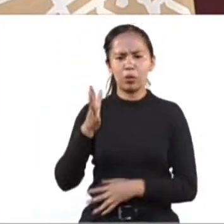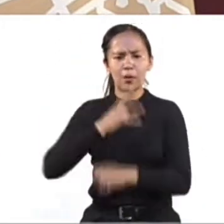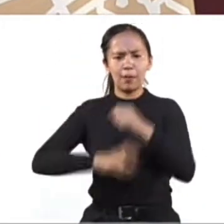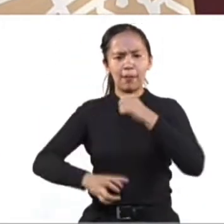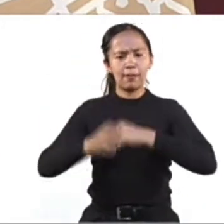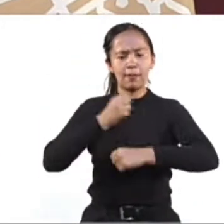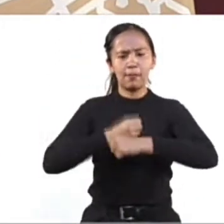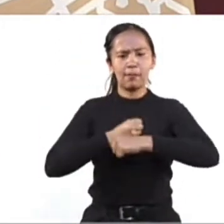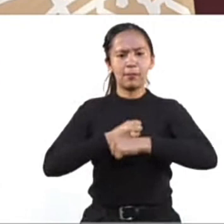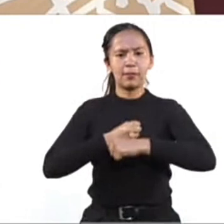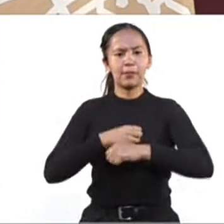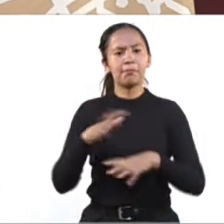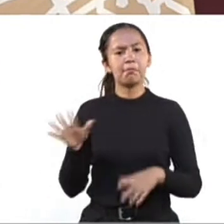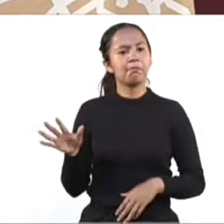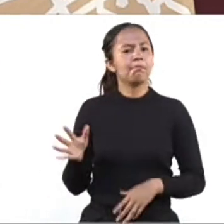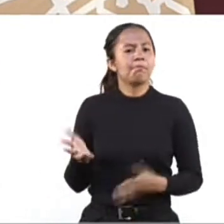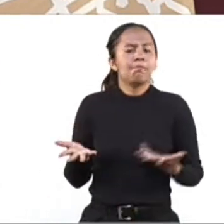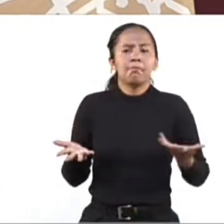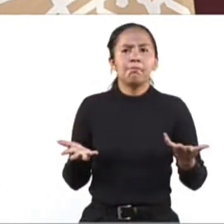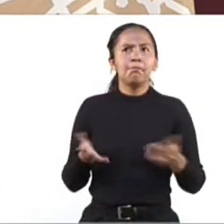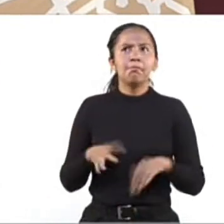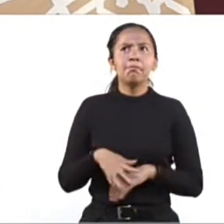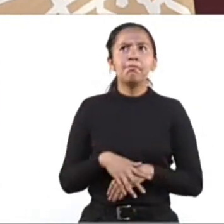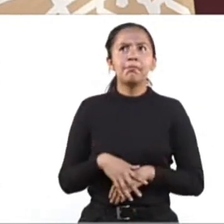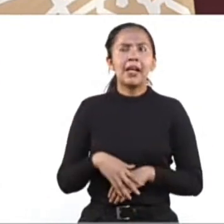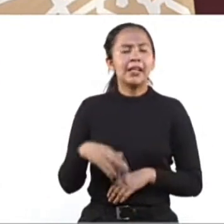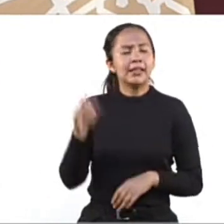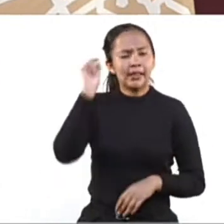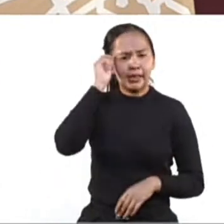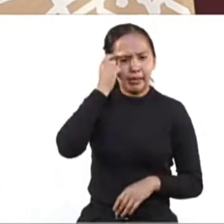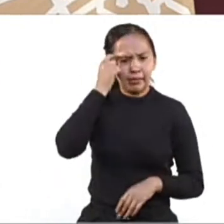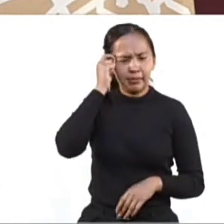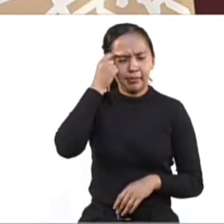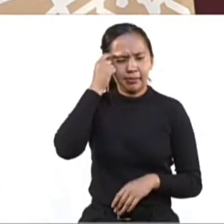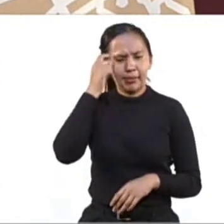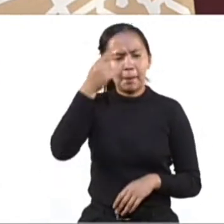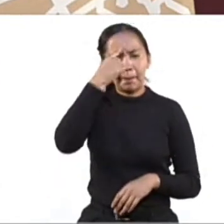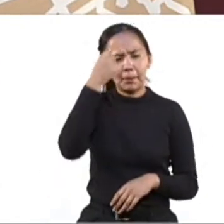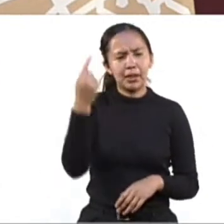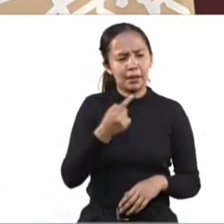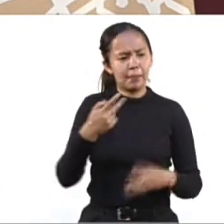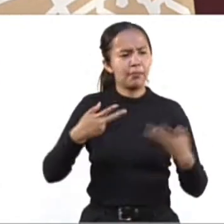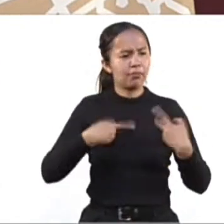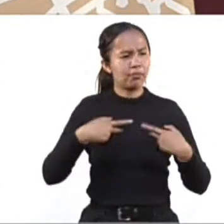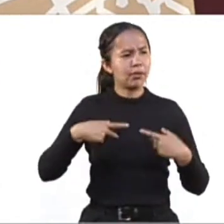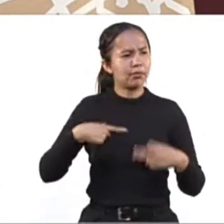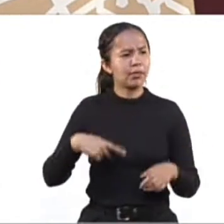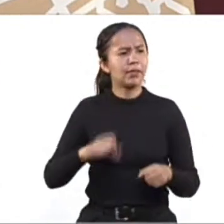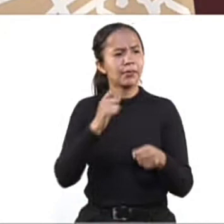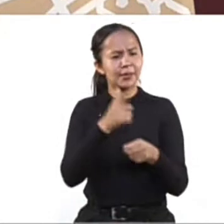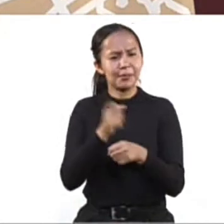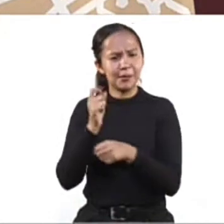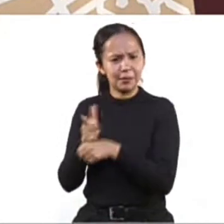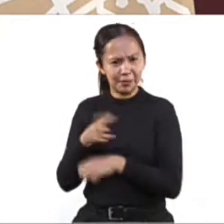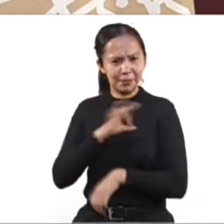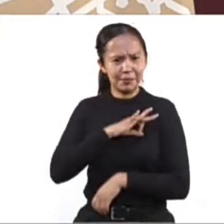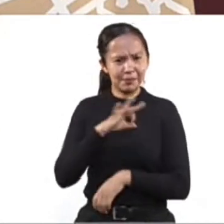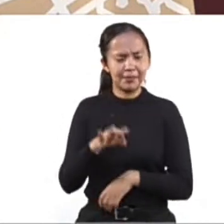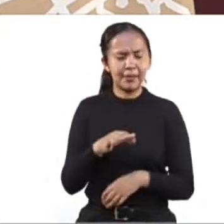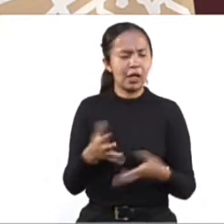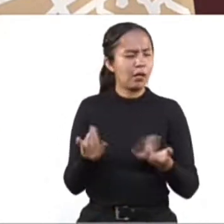43, como un servicio de localización de personas en la ciudad y ha ido